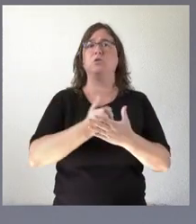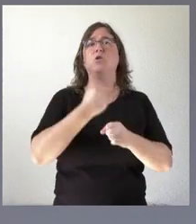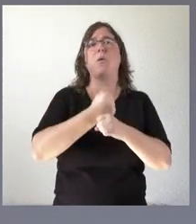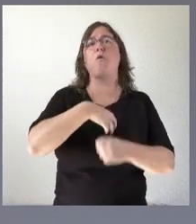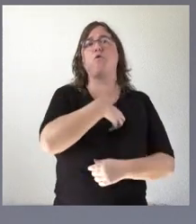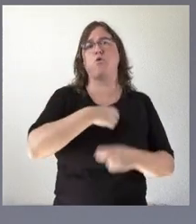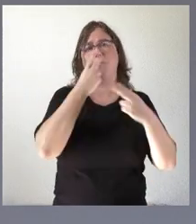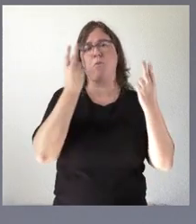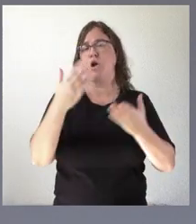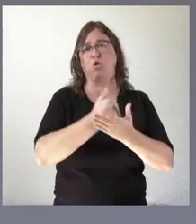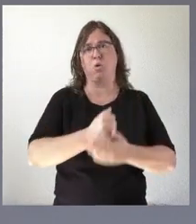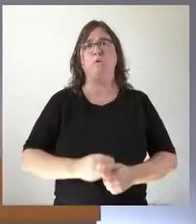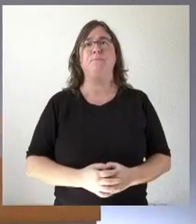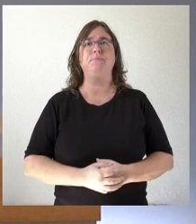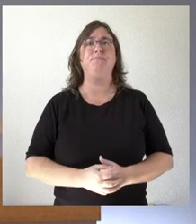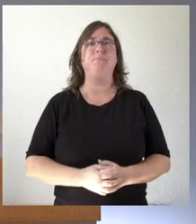públicos de la comunidad